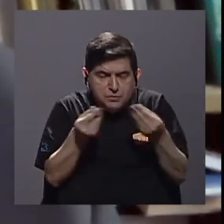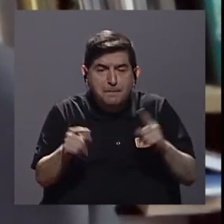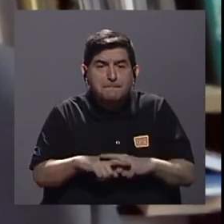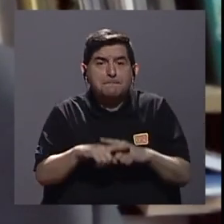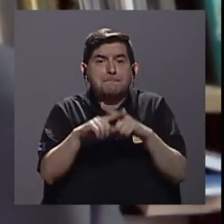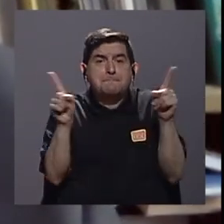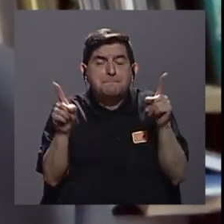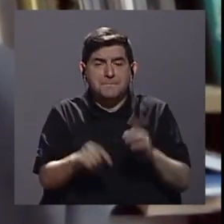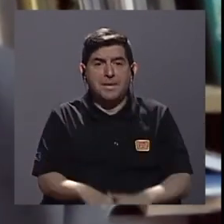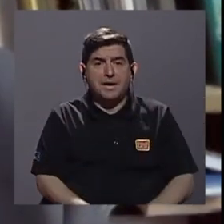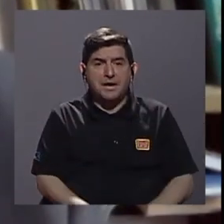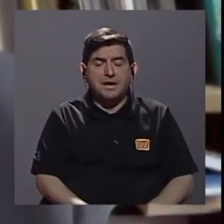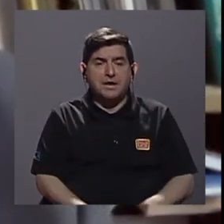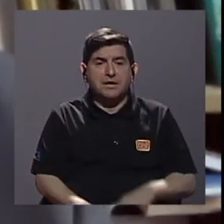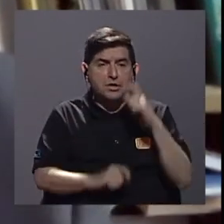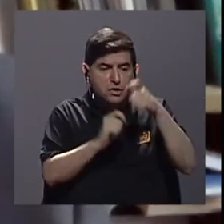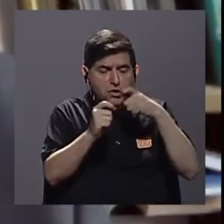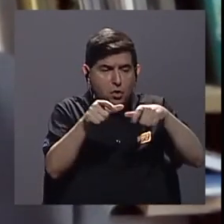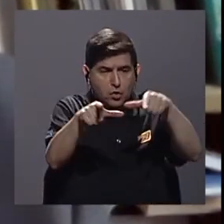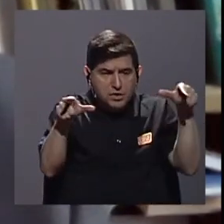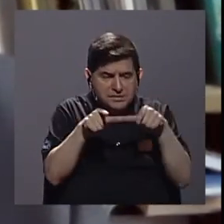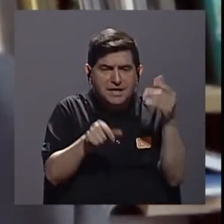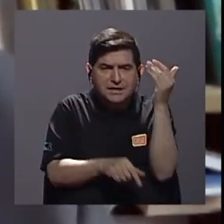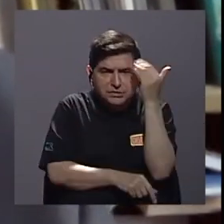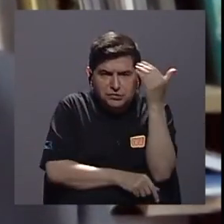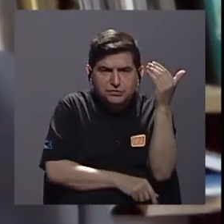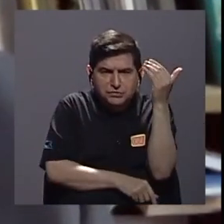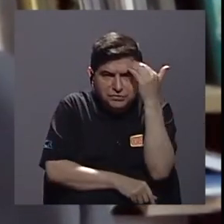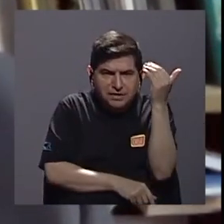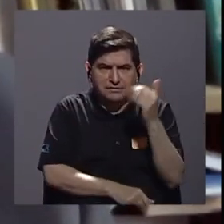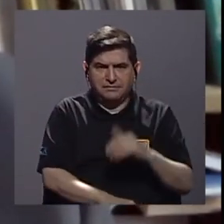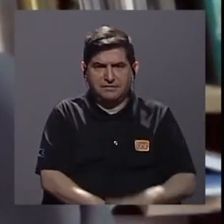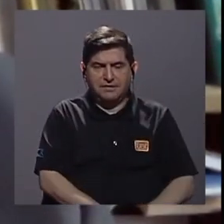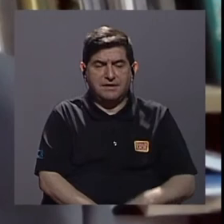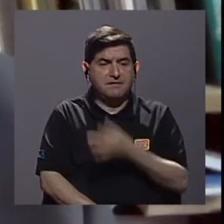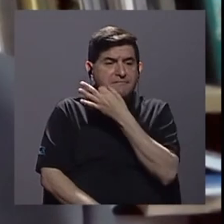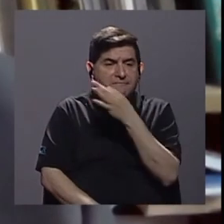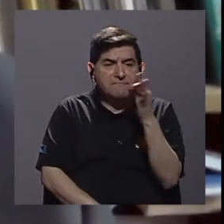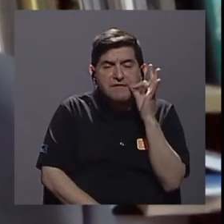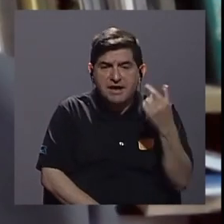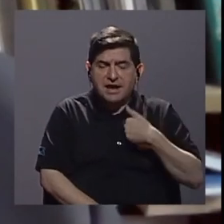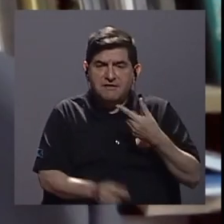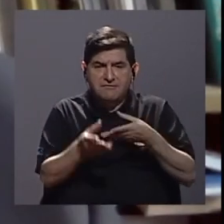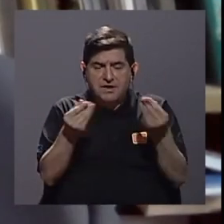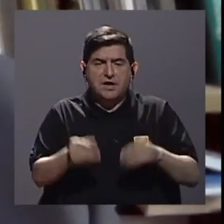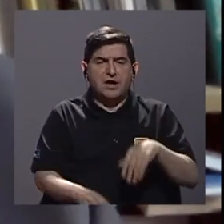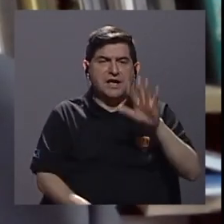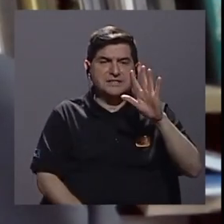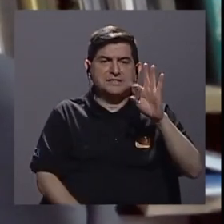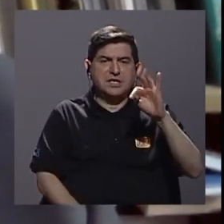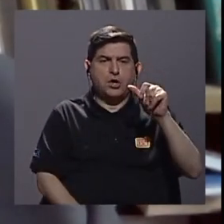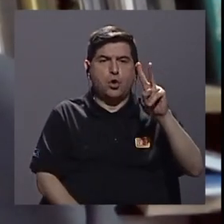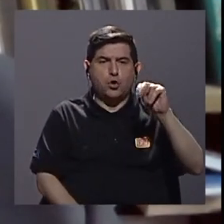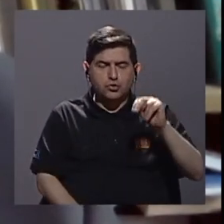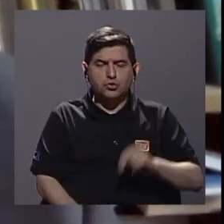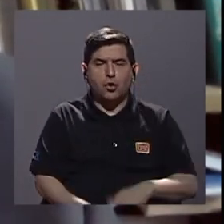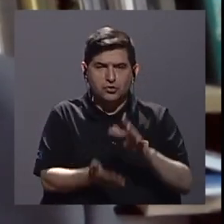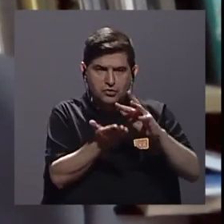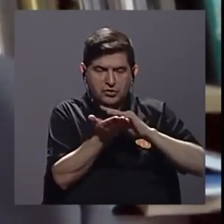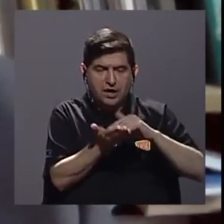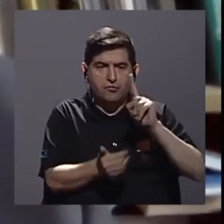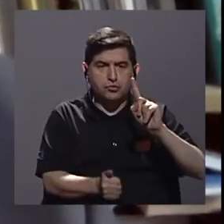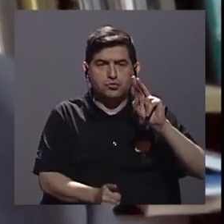por sitios específicos y conocer exactamente que en la finca si yo produzco 5 toneladas de arroz por hectárea